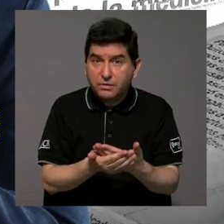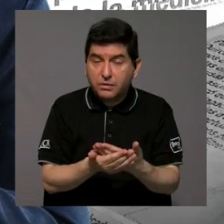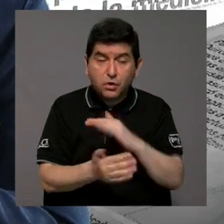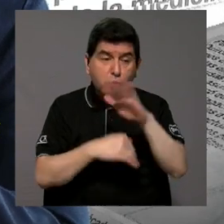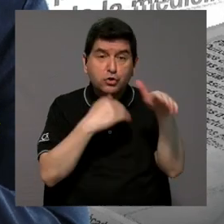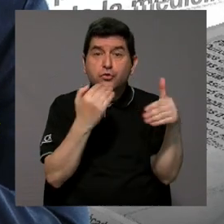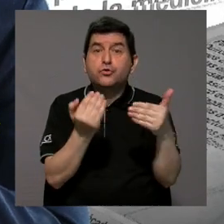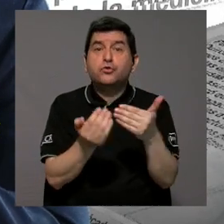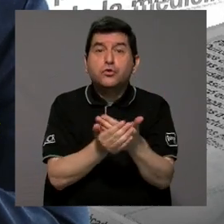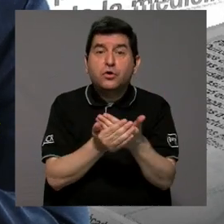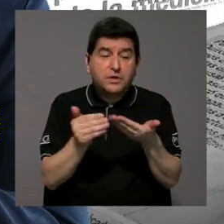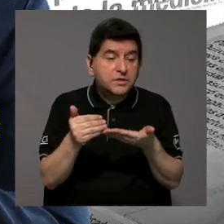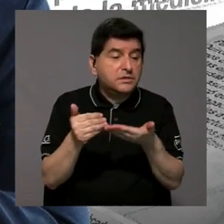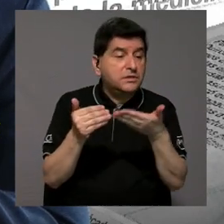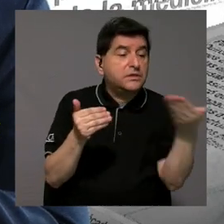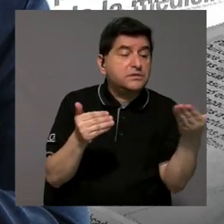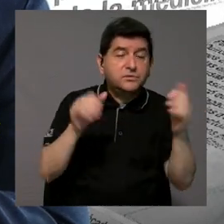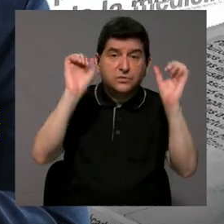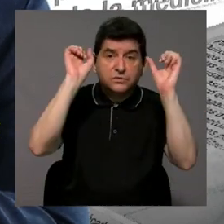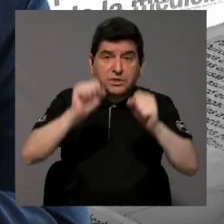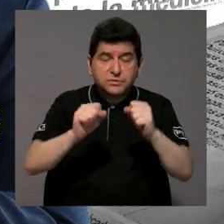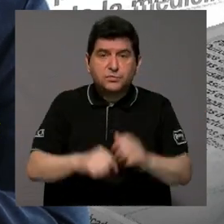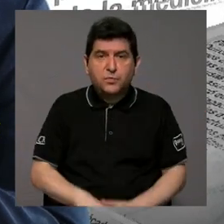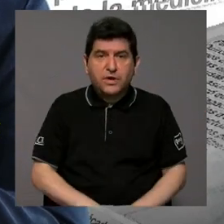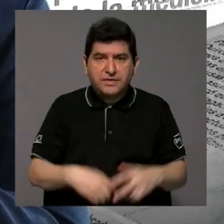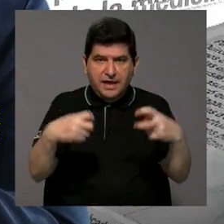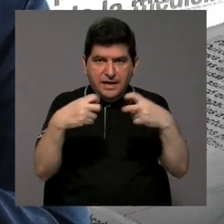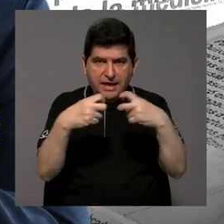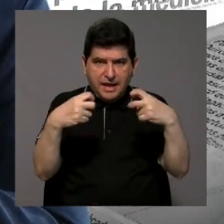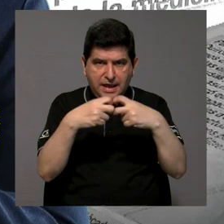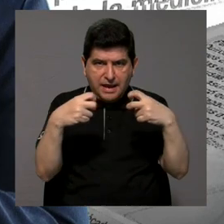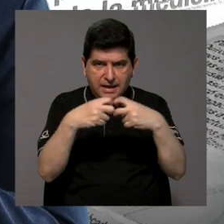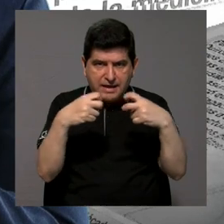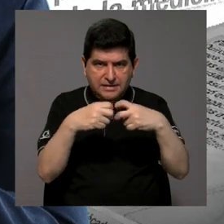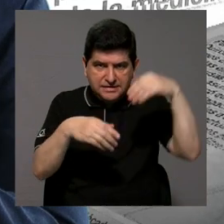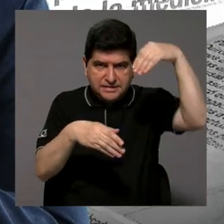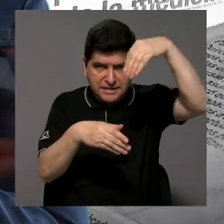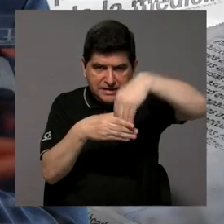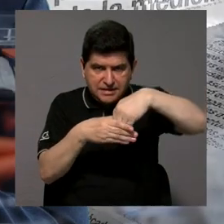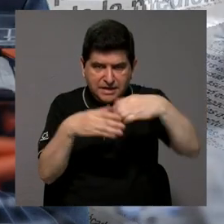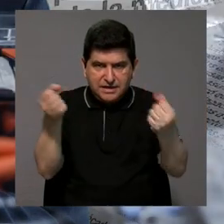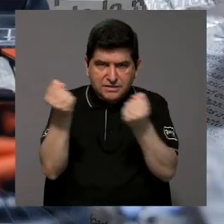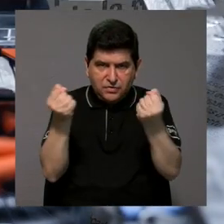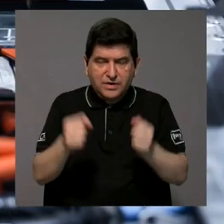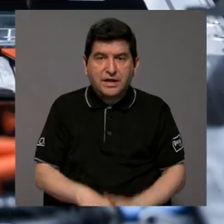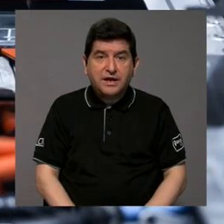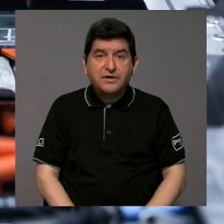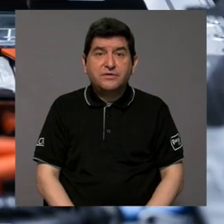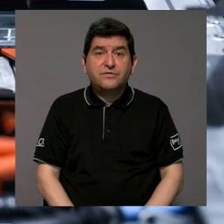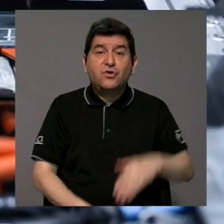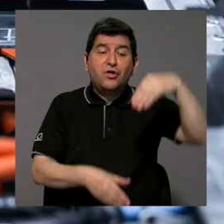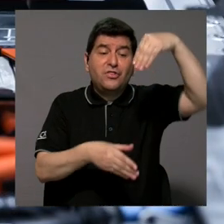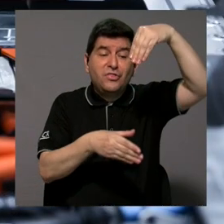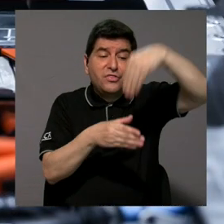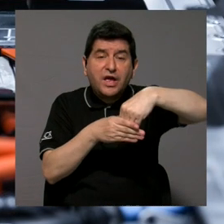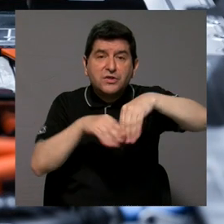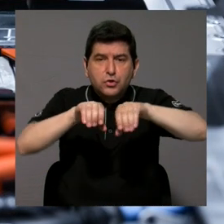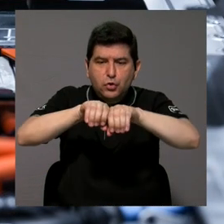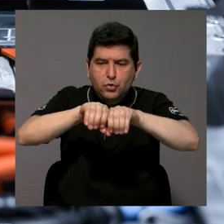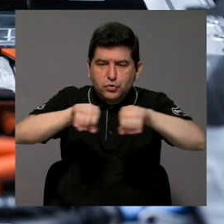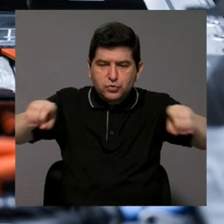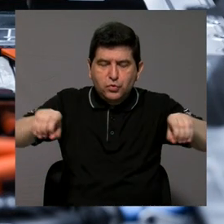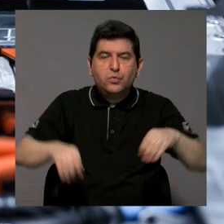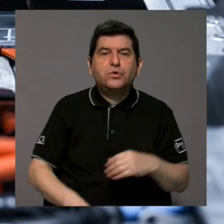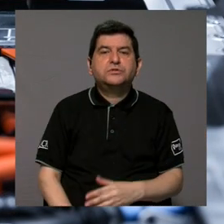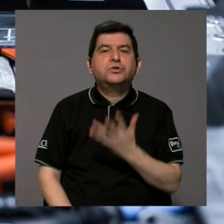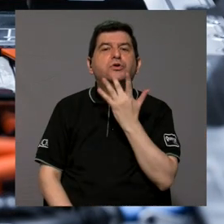todos los elementos que puedan conducir electricidad dentro del vehículo están dentro de tuberías de